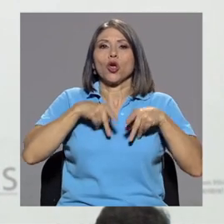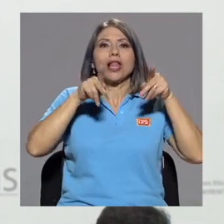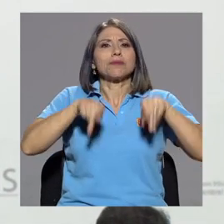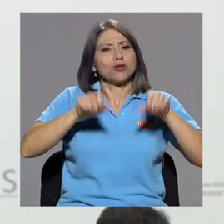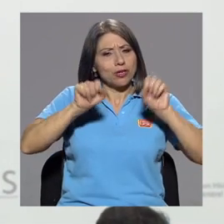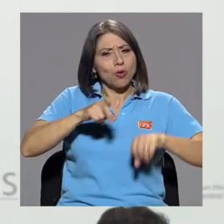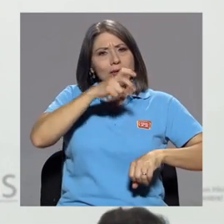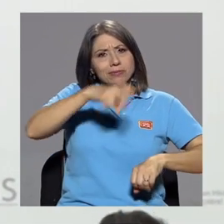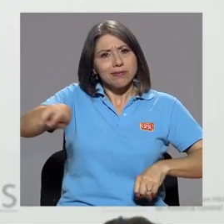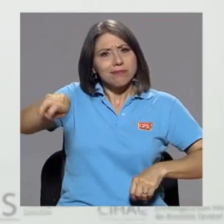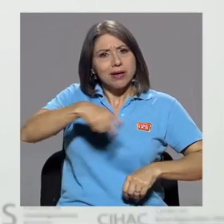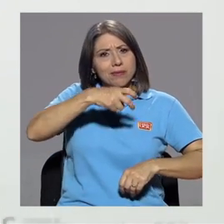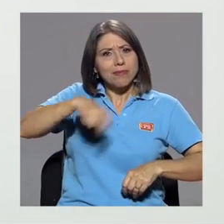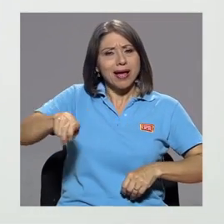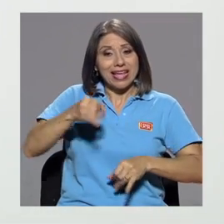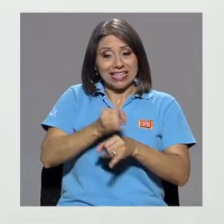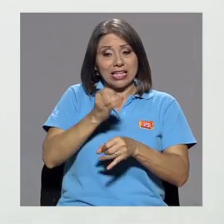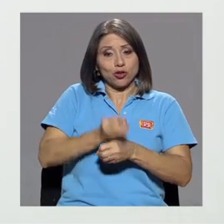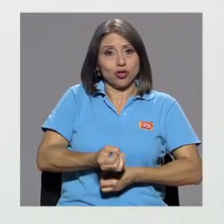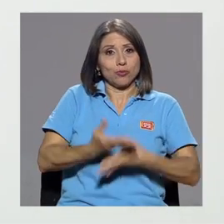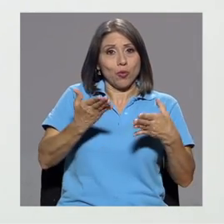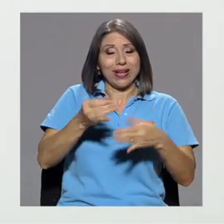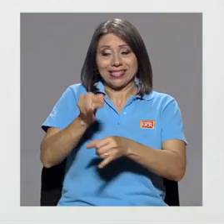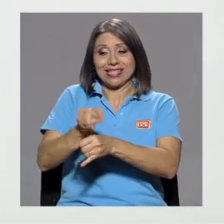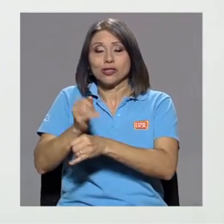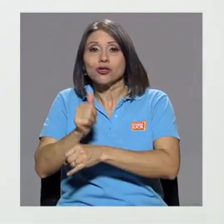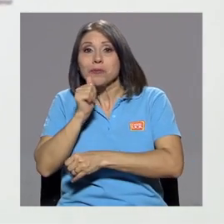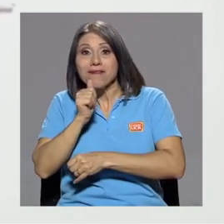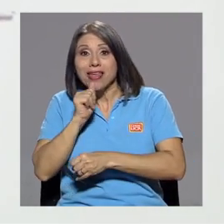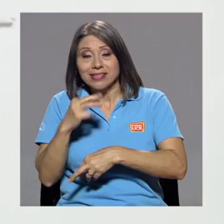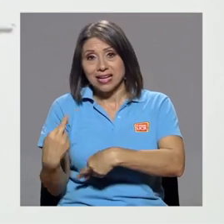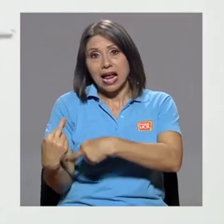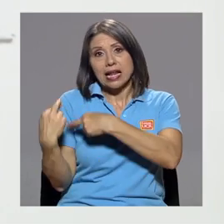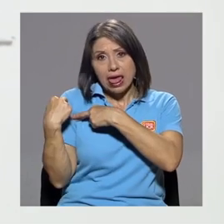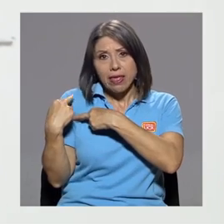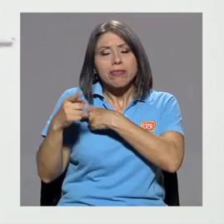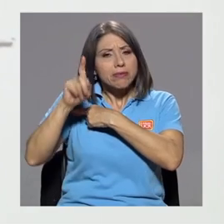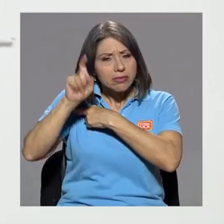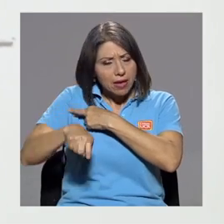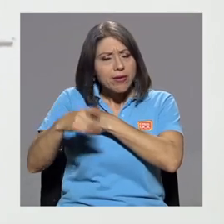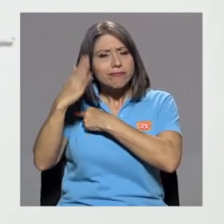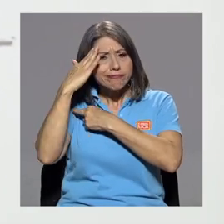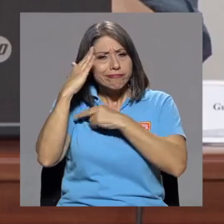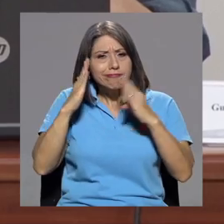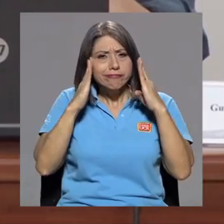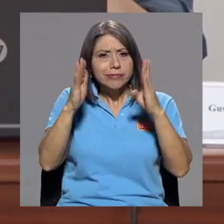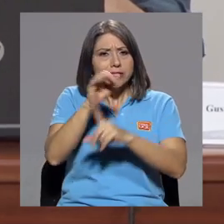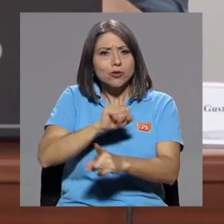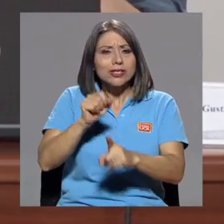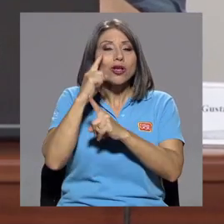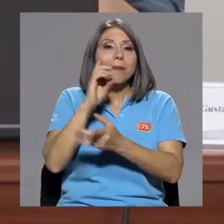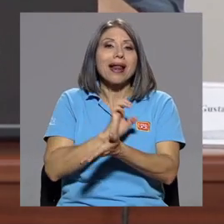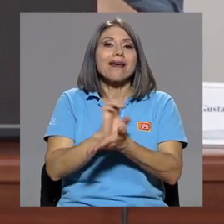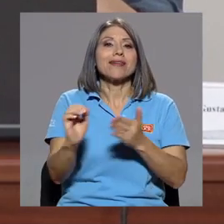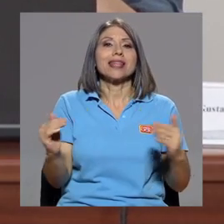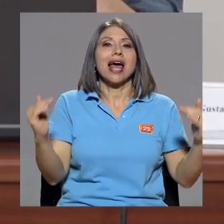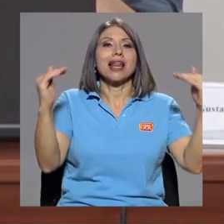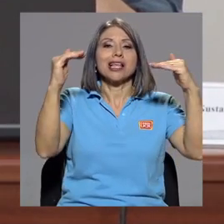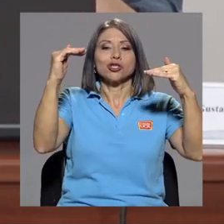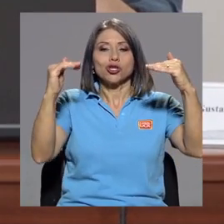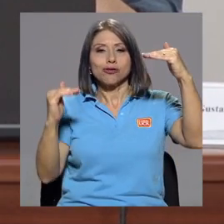instituciones encargadas del gobierno y el sector privado, a su vez, deben considerar esta situación para evitar las desigualdades